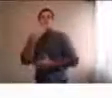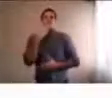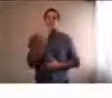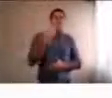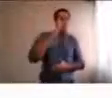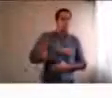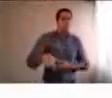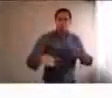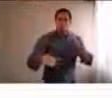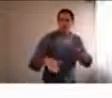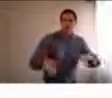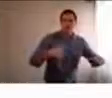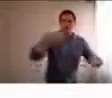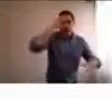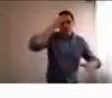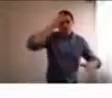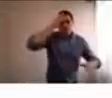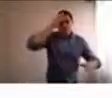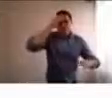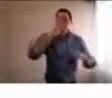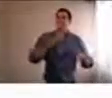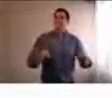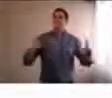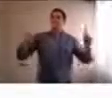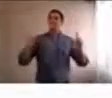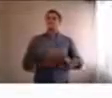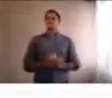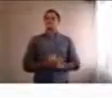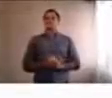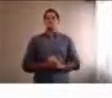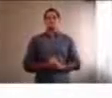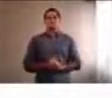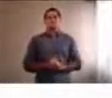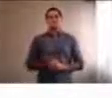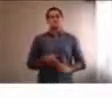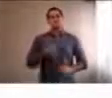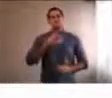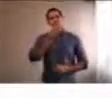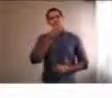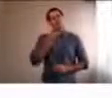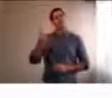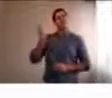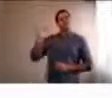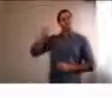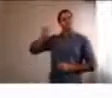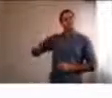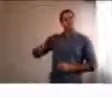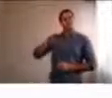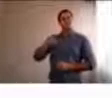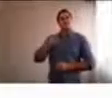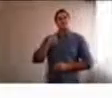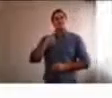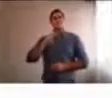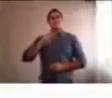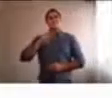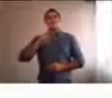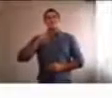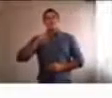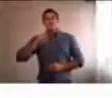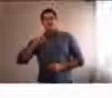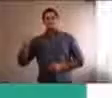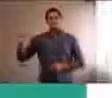Sí, como decías Barbie, ¿no? Esto de que son, en definitiva, estos aprendizajes son habilidades para la vida, ¿no?